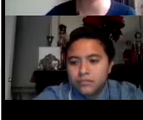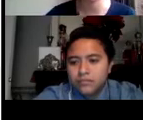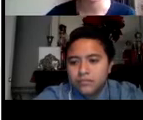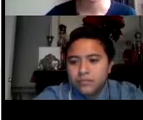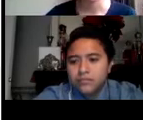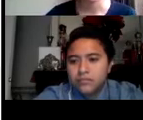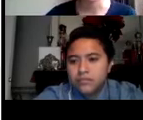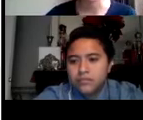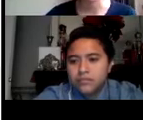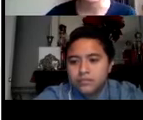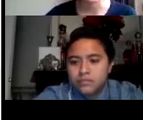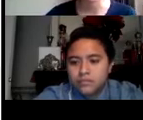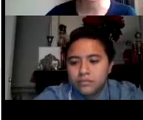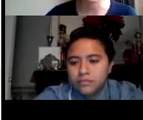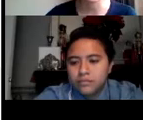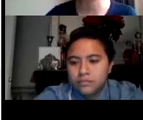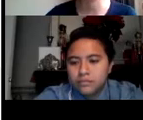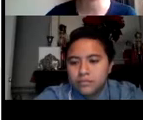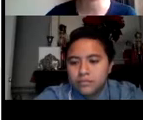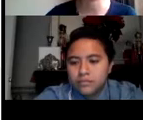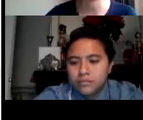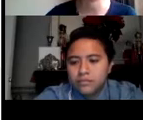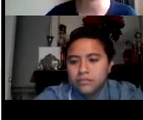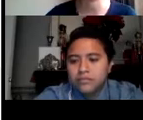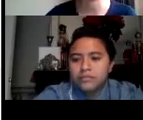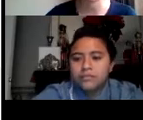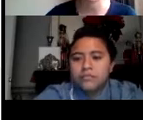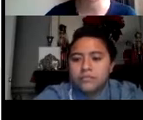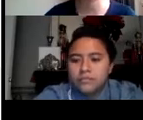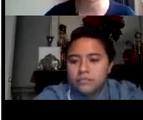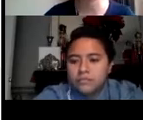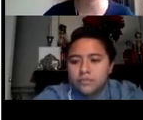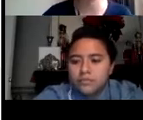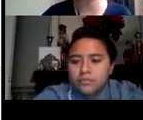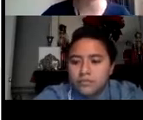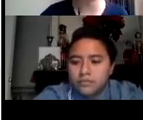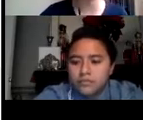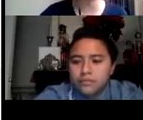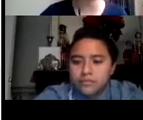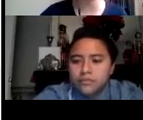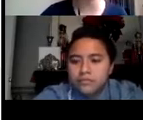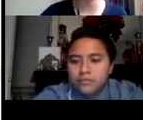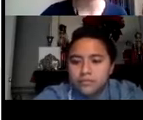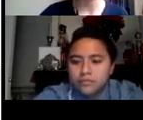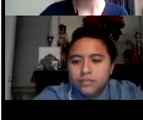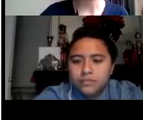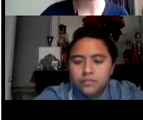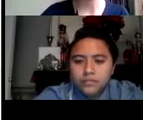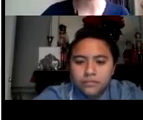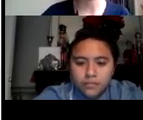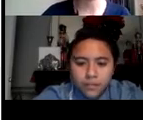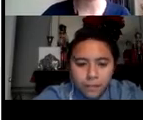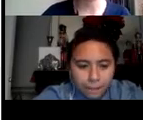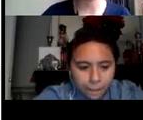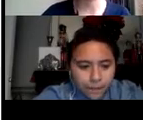turismo. Nos decía Hugo que sabiendo que la fortaleza de nuestro país son sus recursos naturales únicos, la